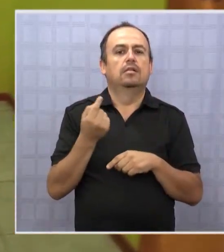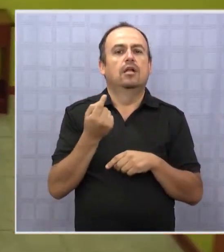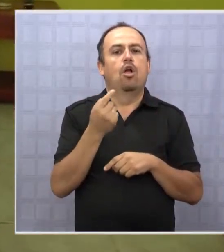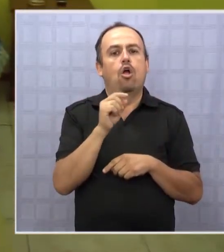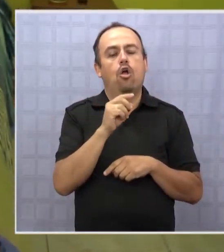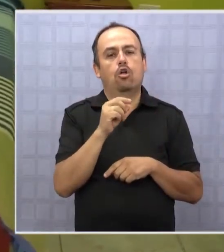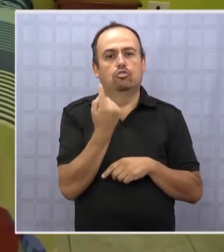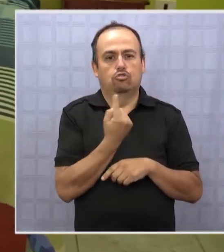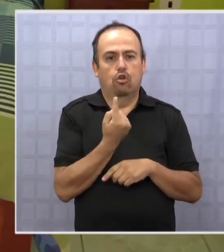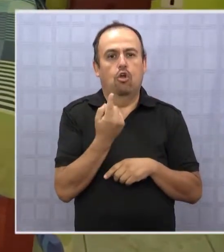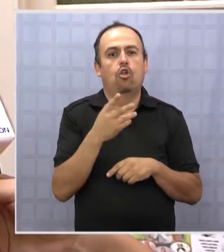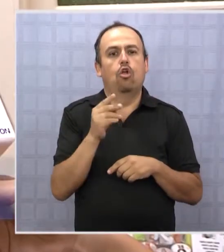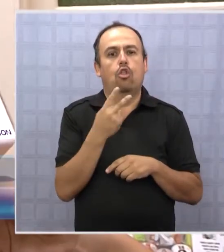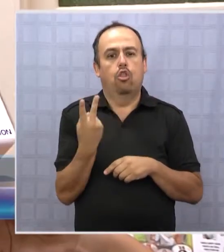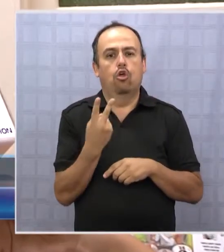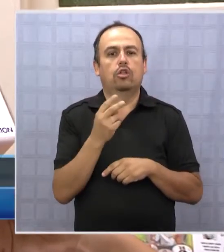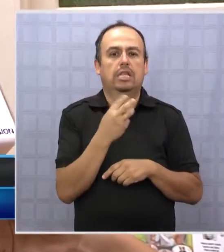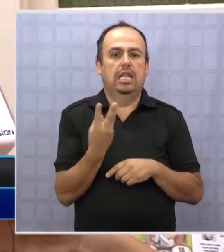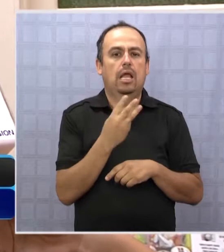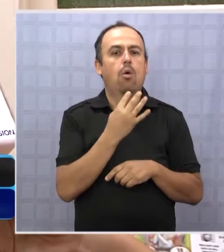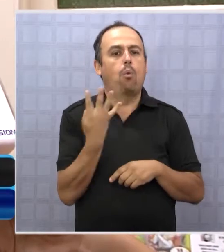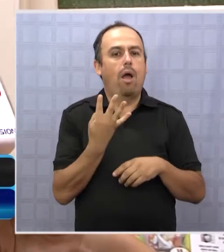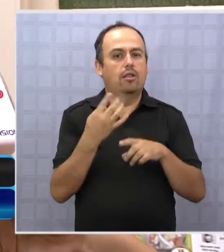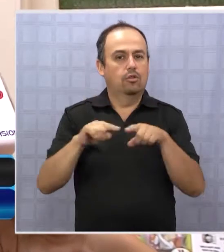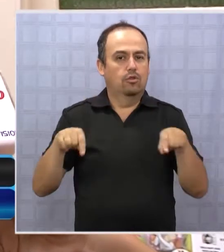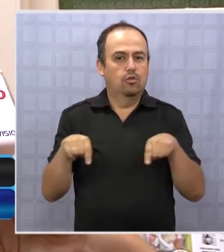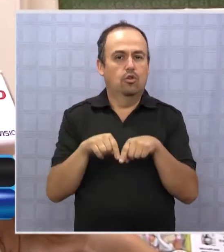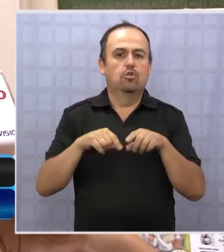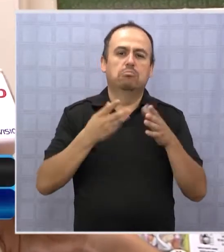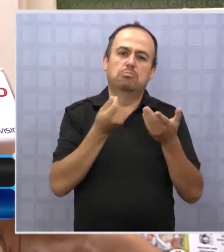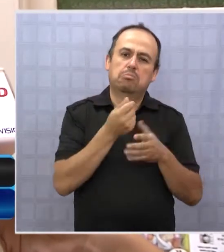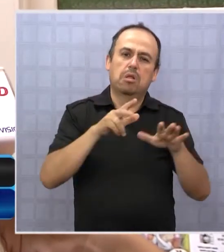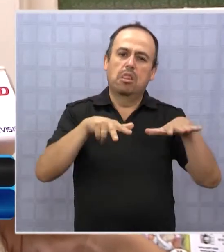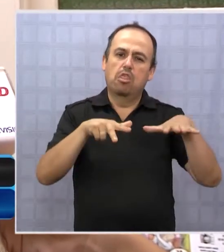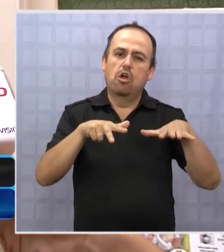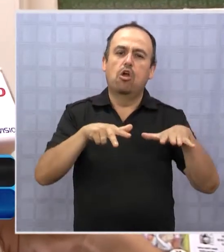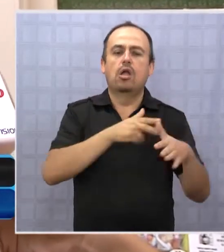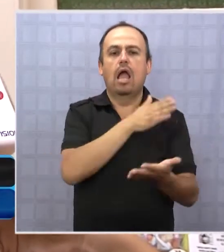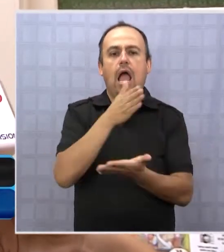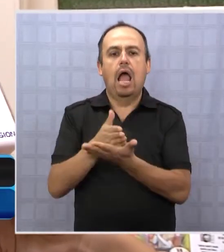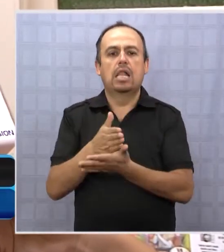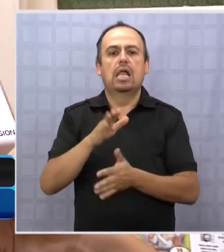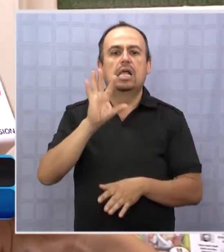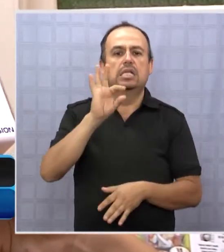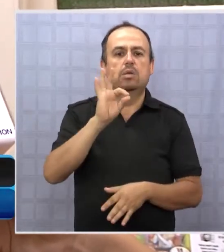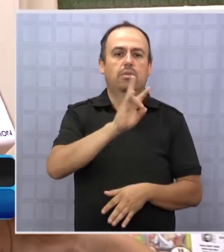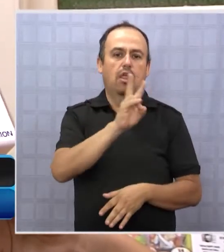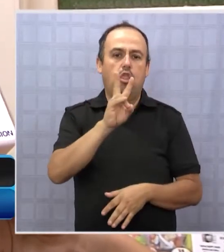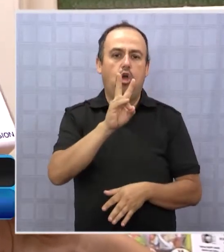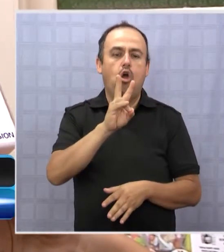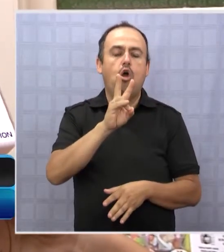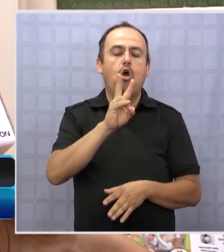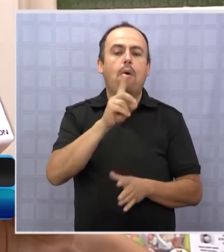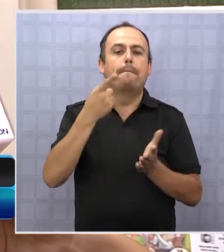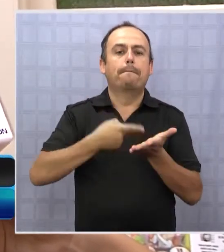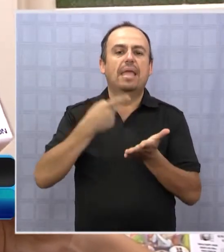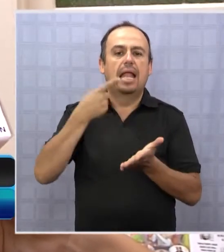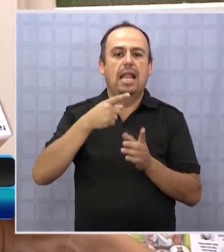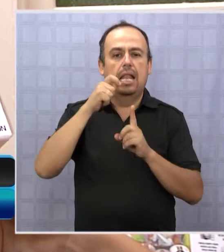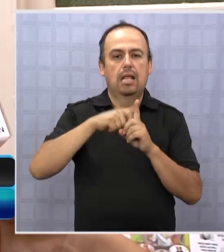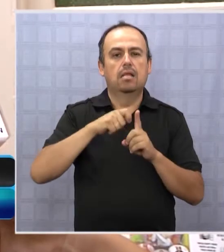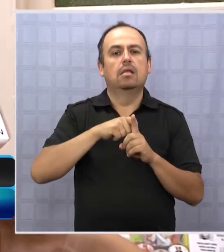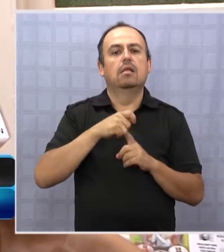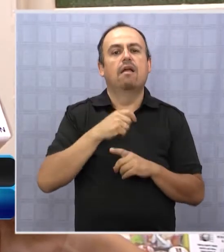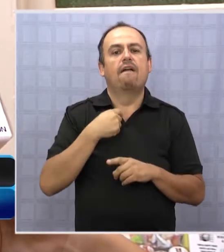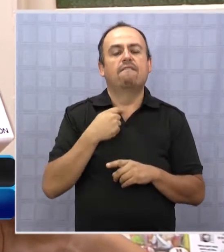dobles y matrimoniales, triple y cuádruple. Varían entre los 18 y los 52 mil pesos. Son con baño privado,